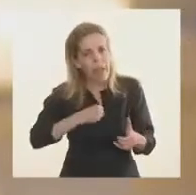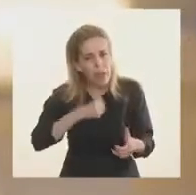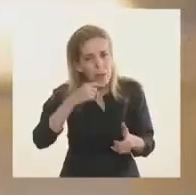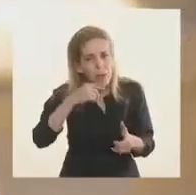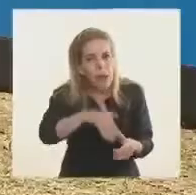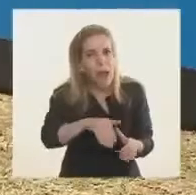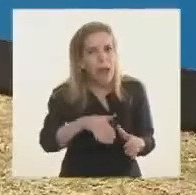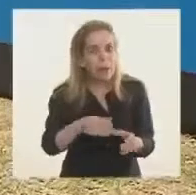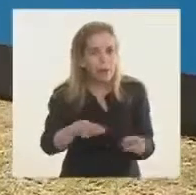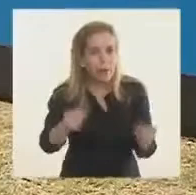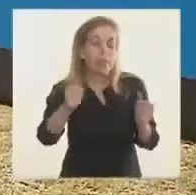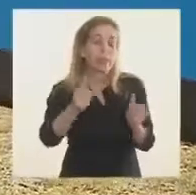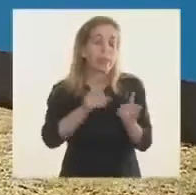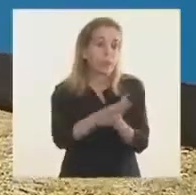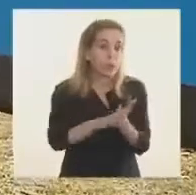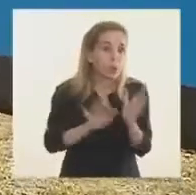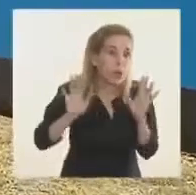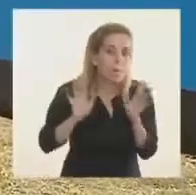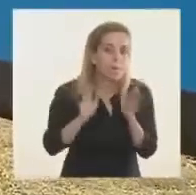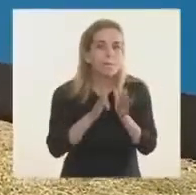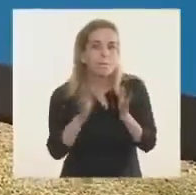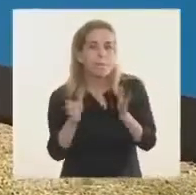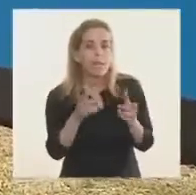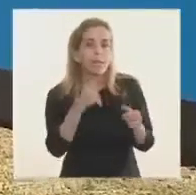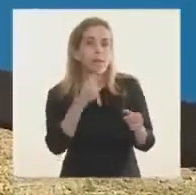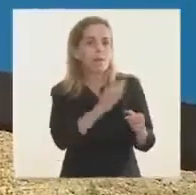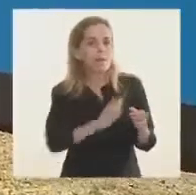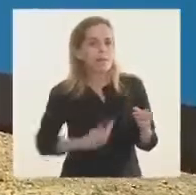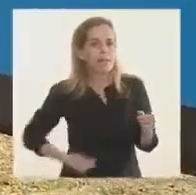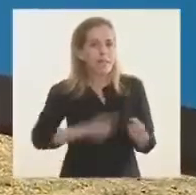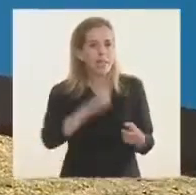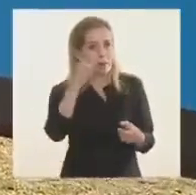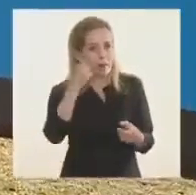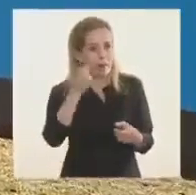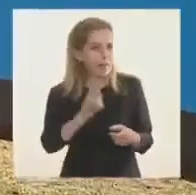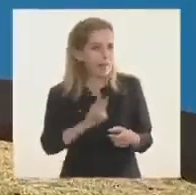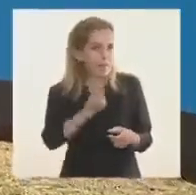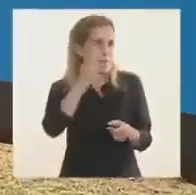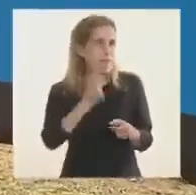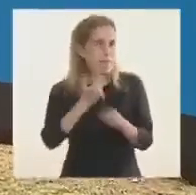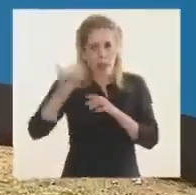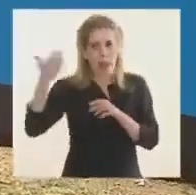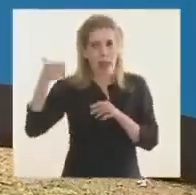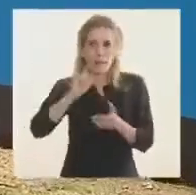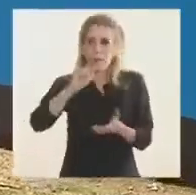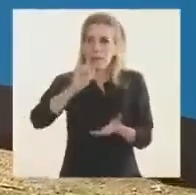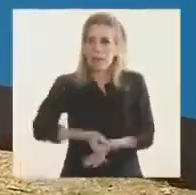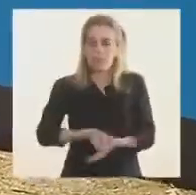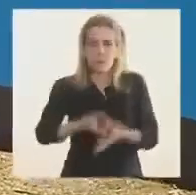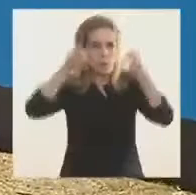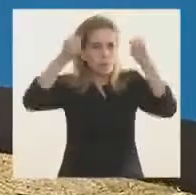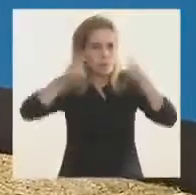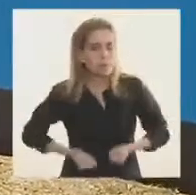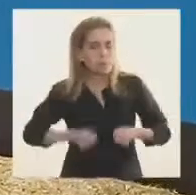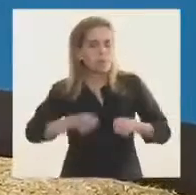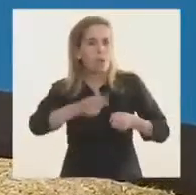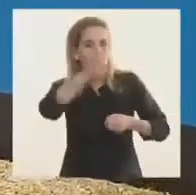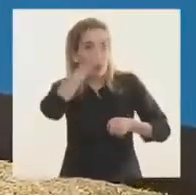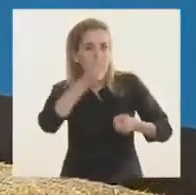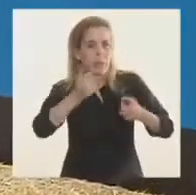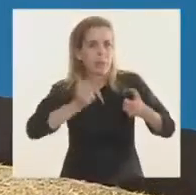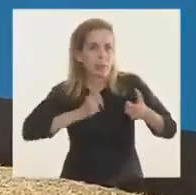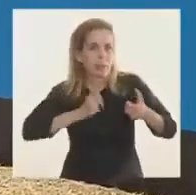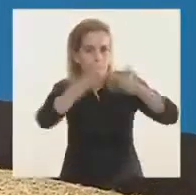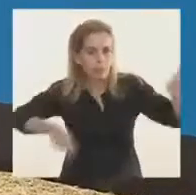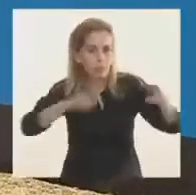corto plazo. Por un lado, el Presidente decidió de entrada tener toda la fuerza del Estado, no solo en la